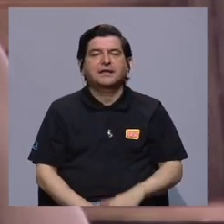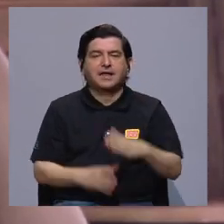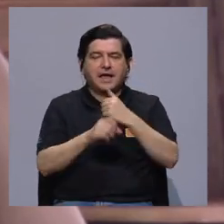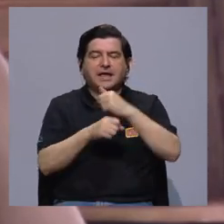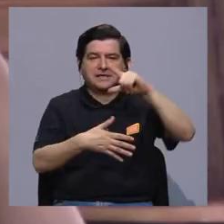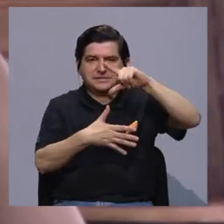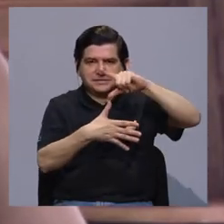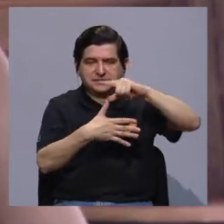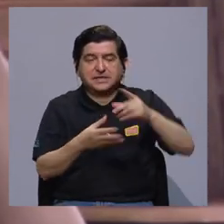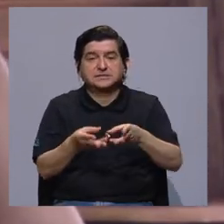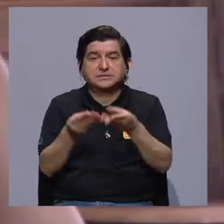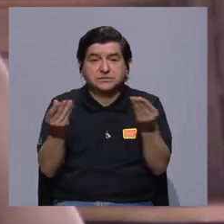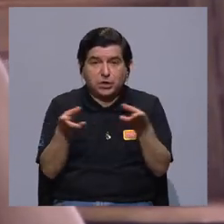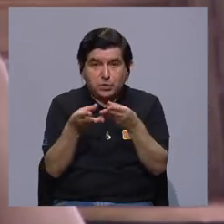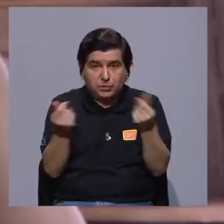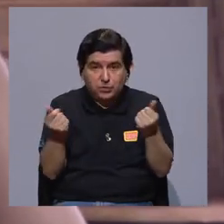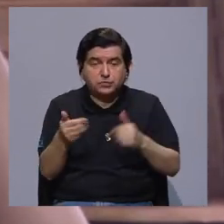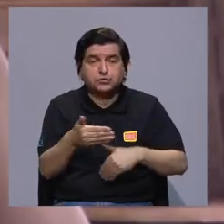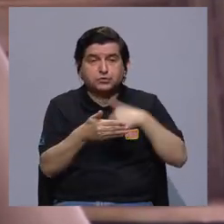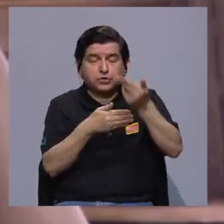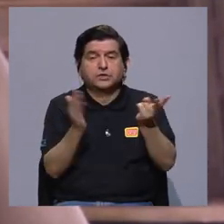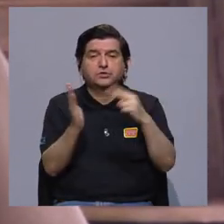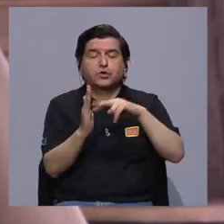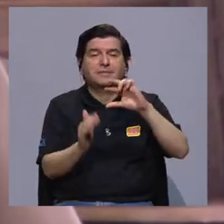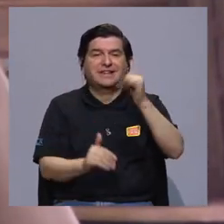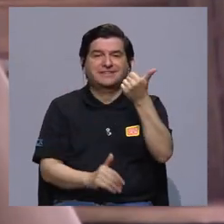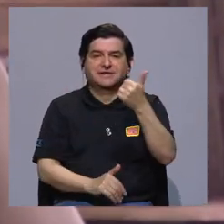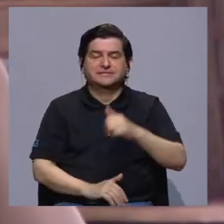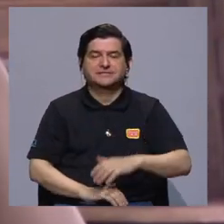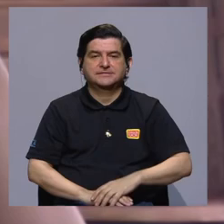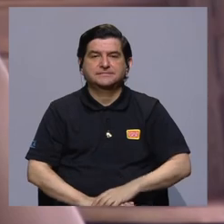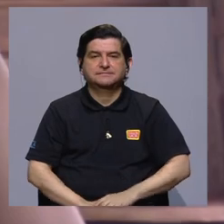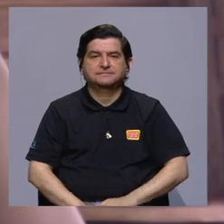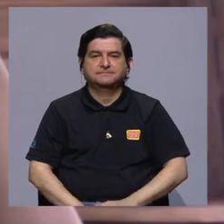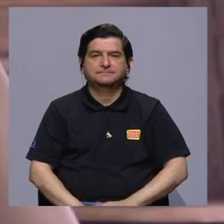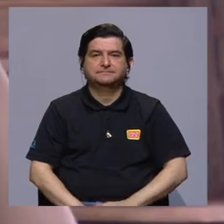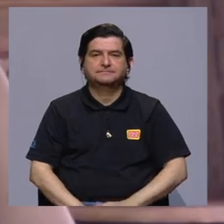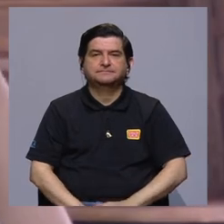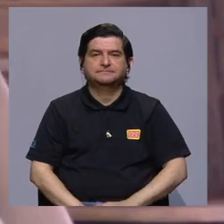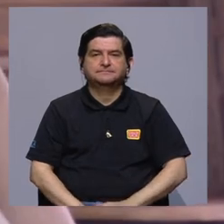latinoamericanas y producidas después del 2010.